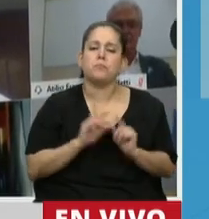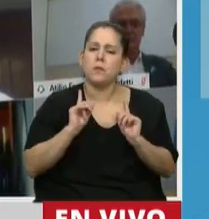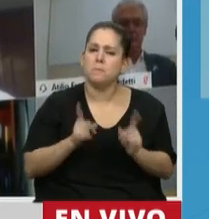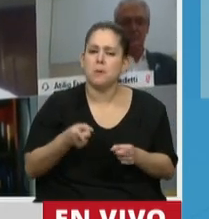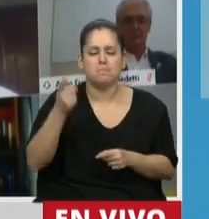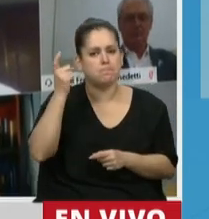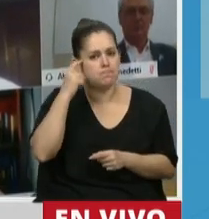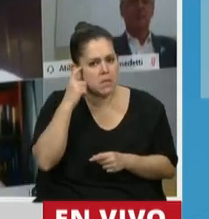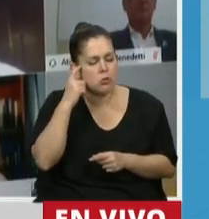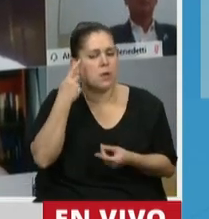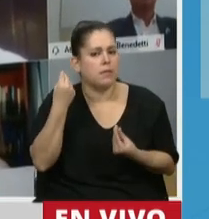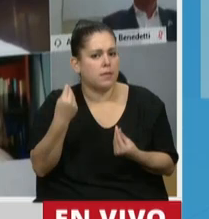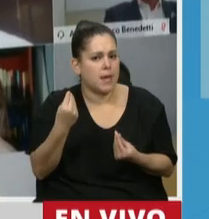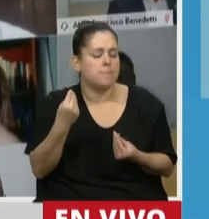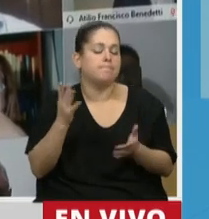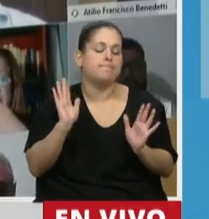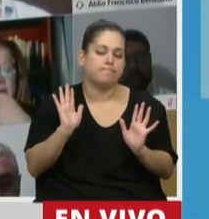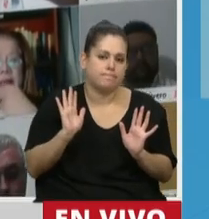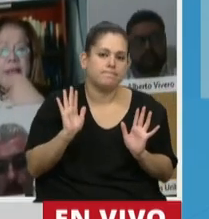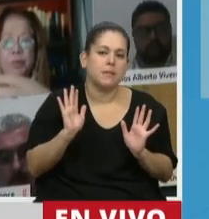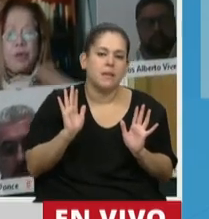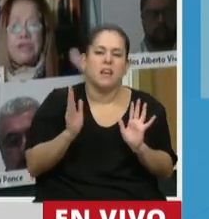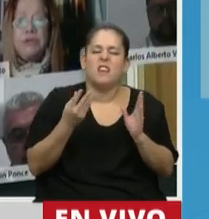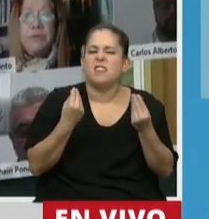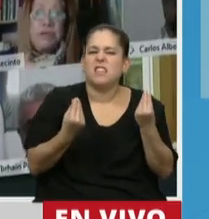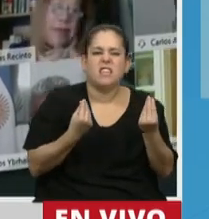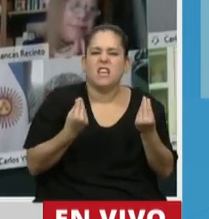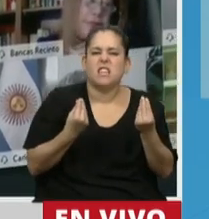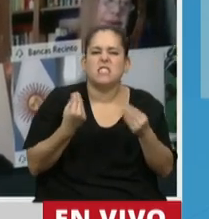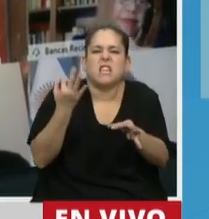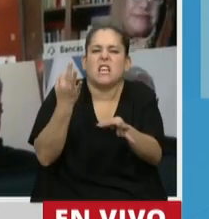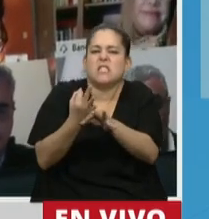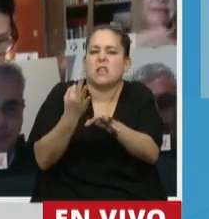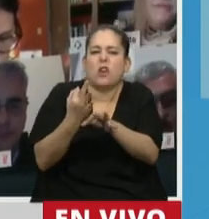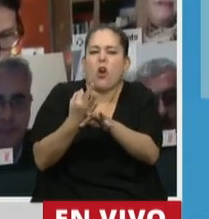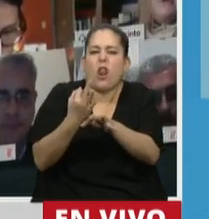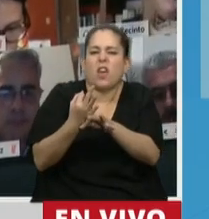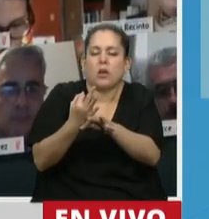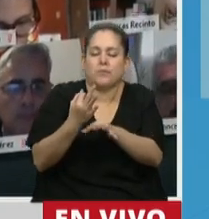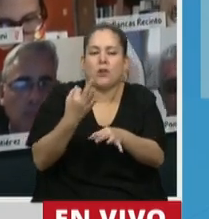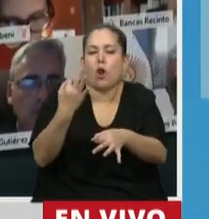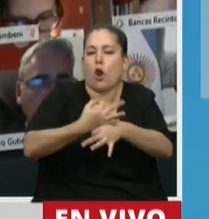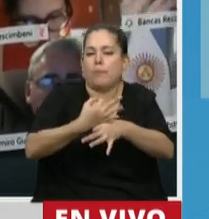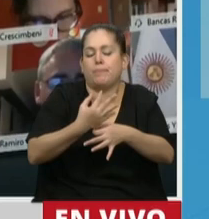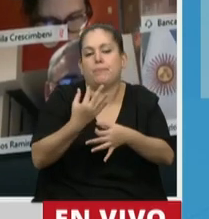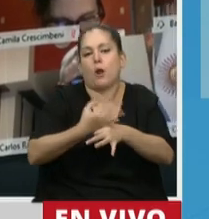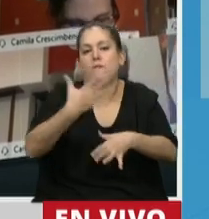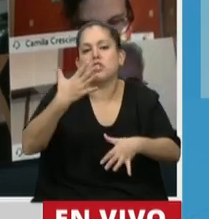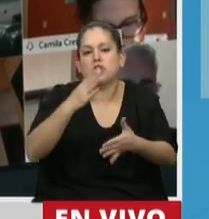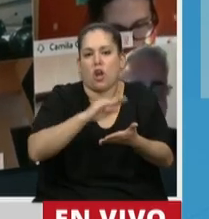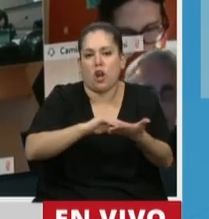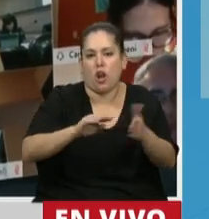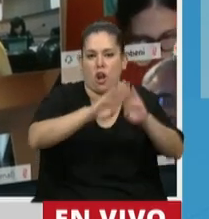que la incorporación... O sea, ¿qué significan los colegios de todas las profesiones? No, no, no quiero